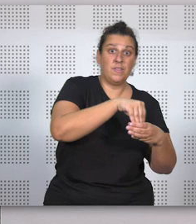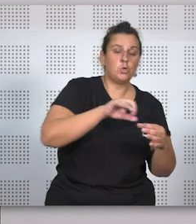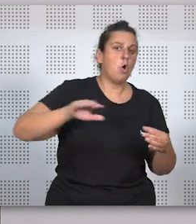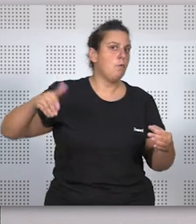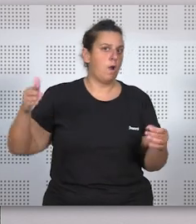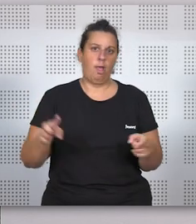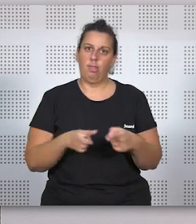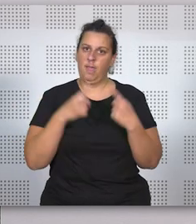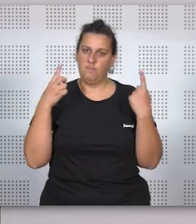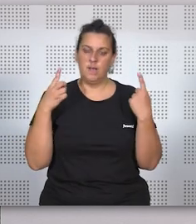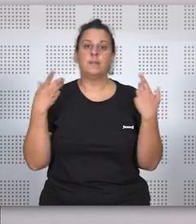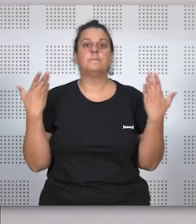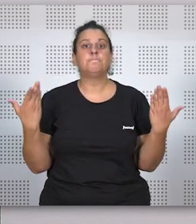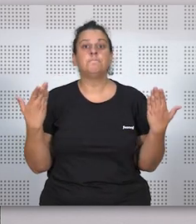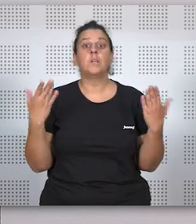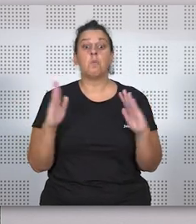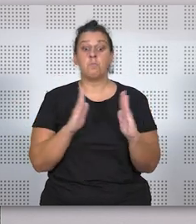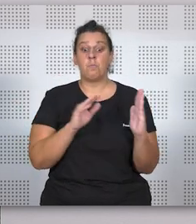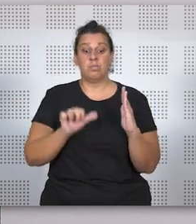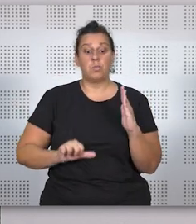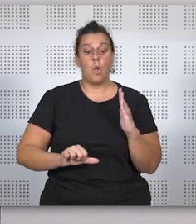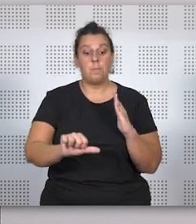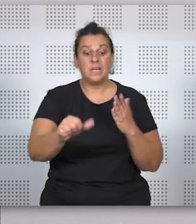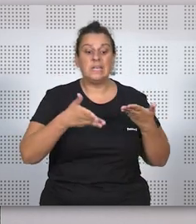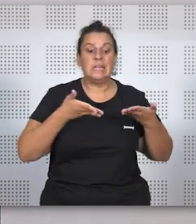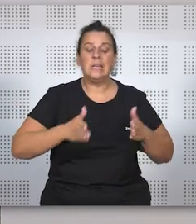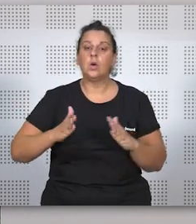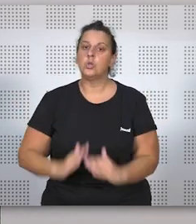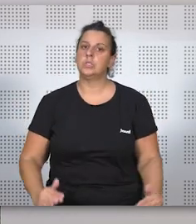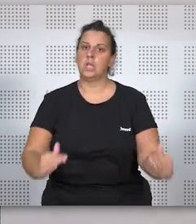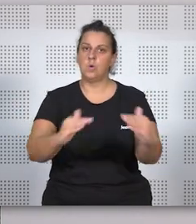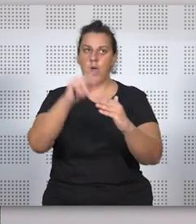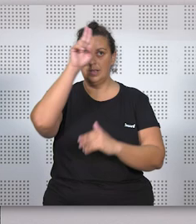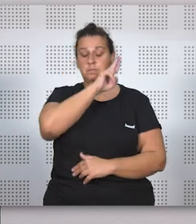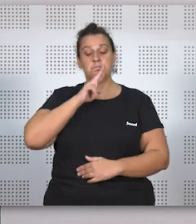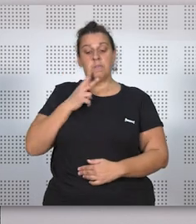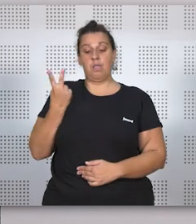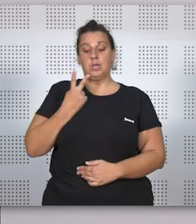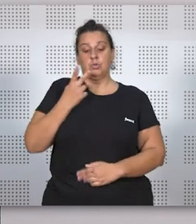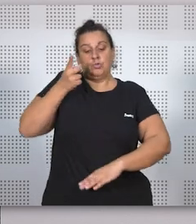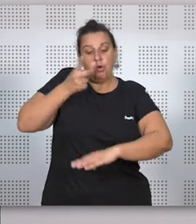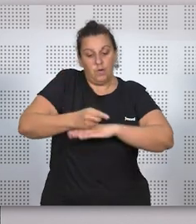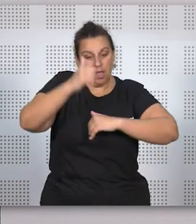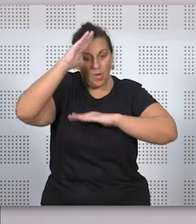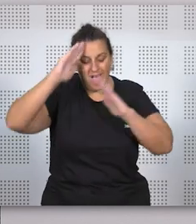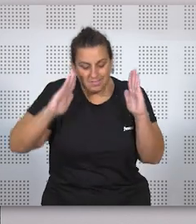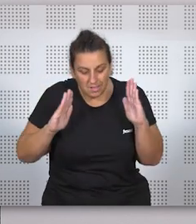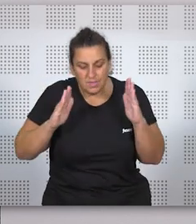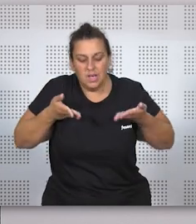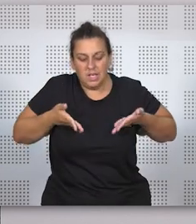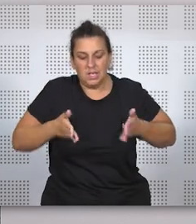extramatrimoniales. partir de ese momento los hijos son iguales y los padres están obligados a atender a